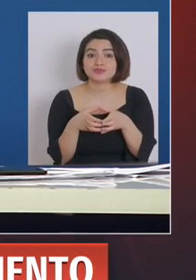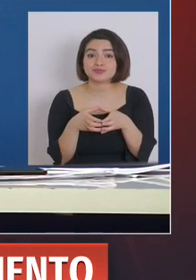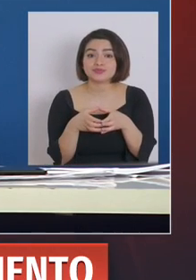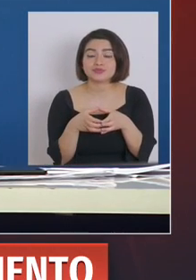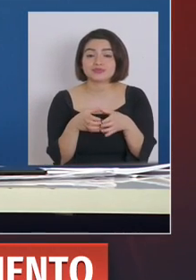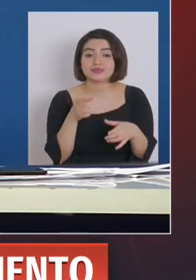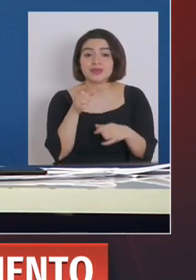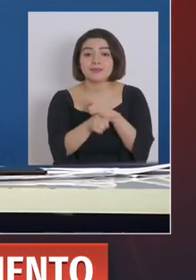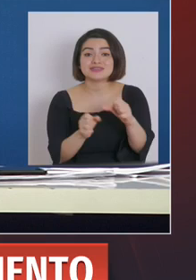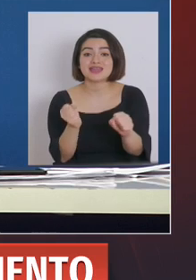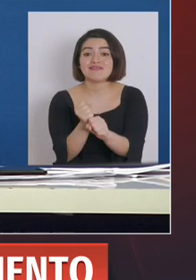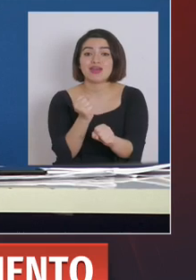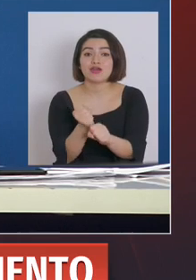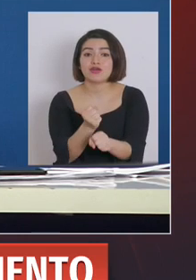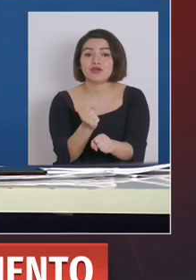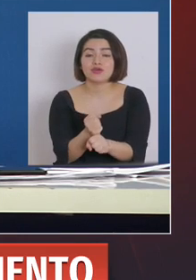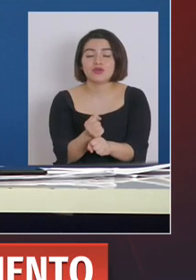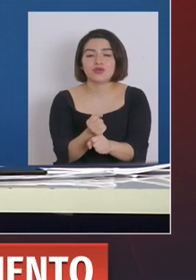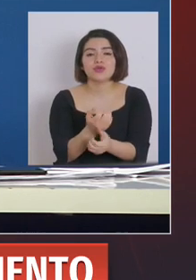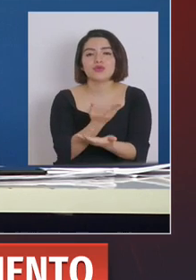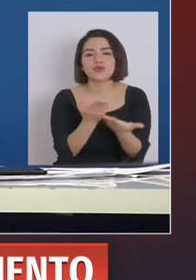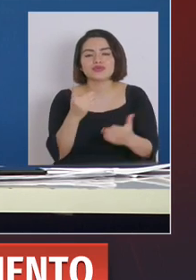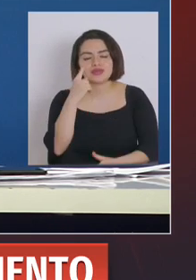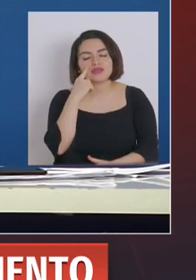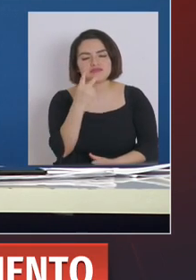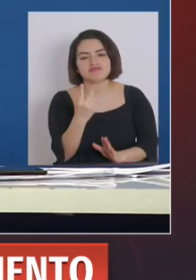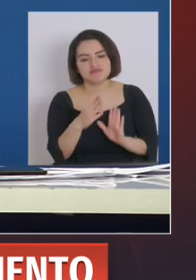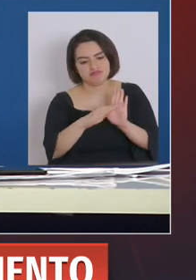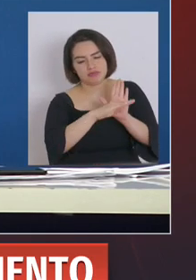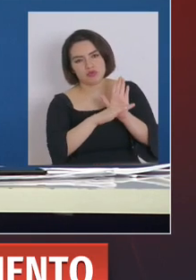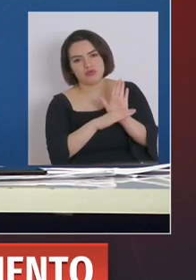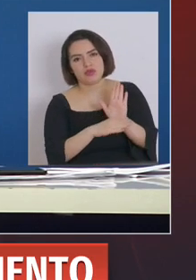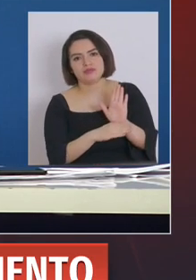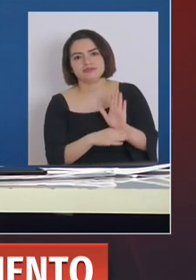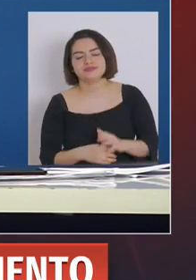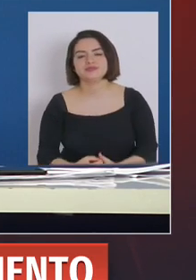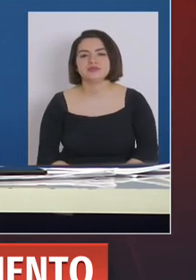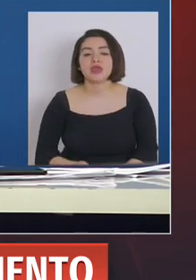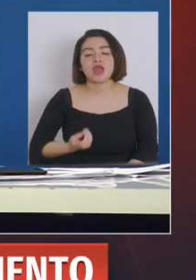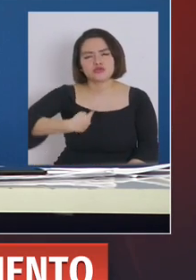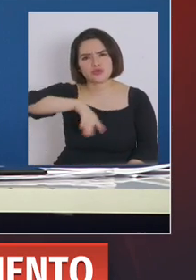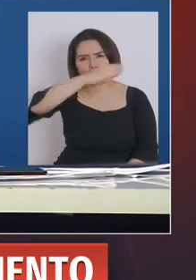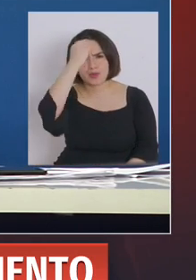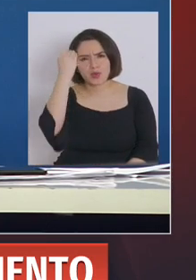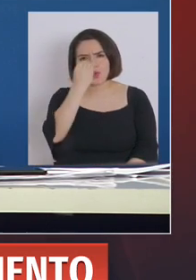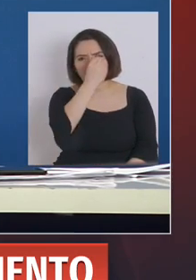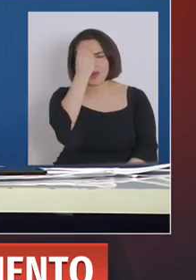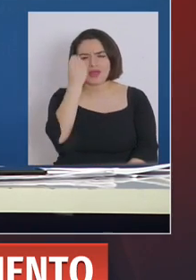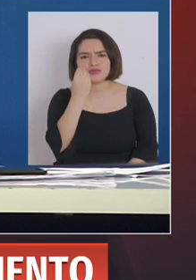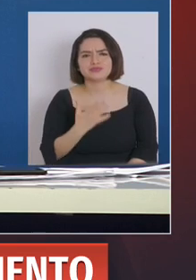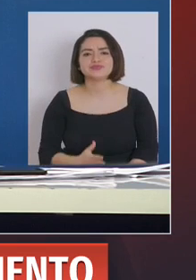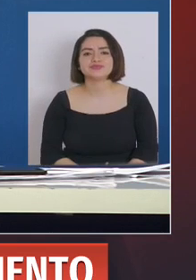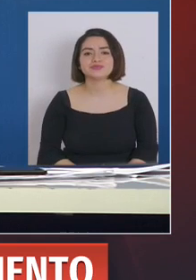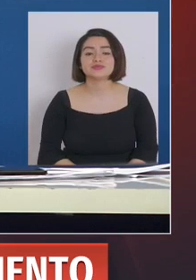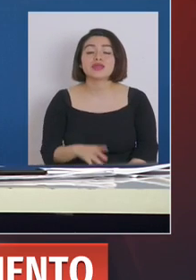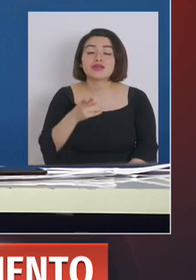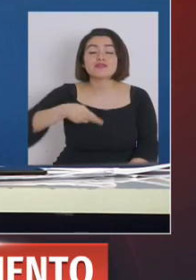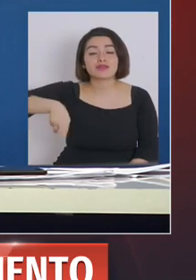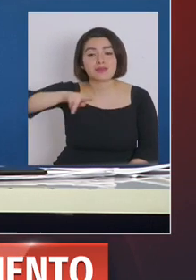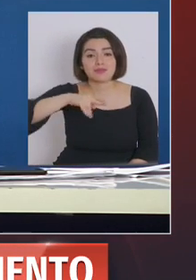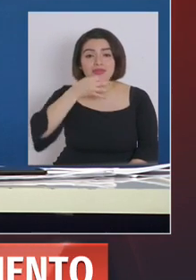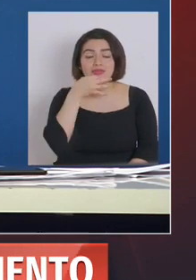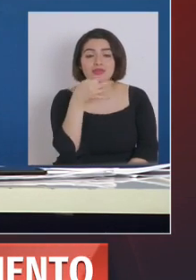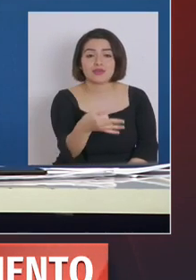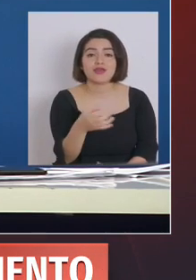de trabajo están en el lugar que usted nombró y obviamente que a nosotros nos preocupan, lo repito una vez más, el